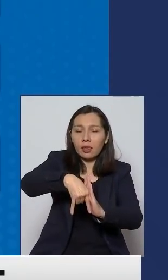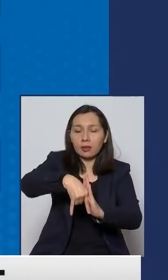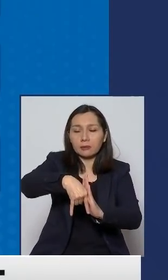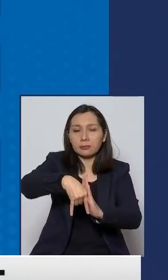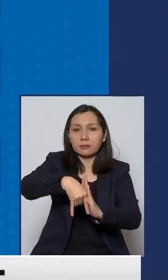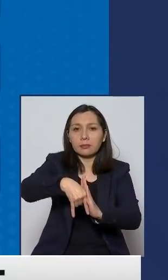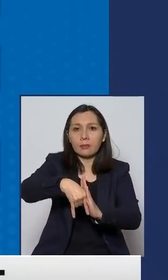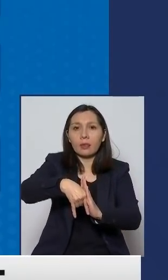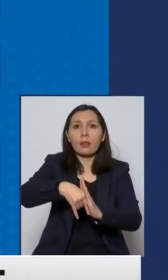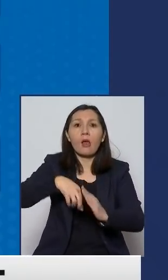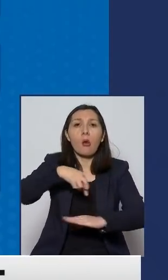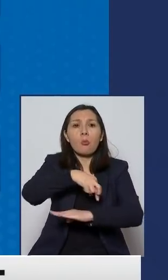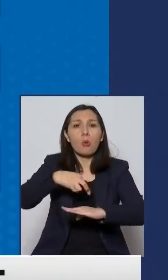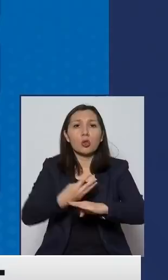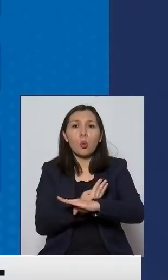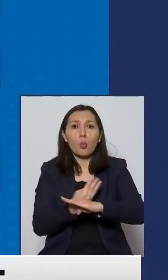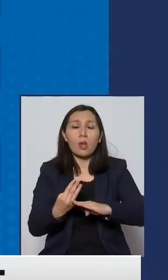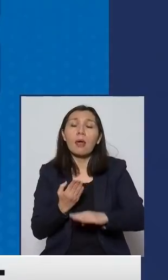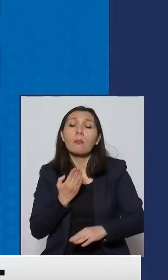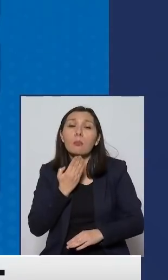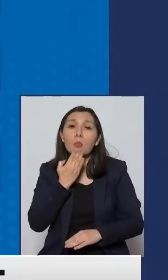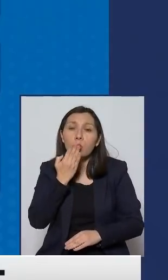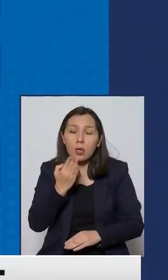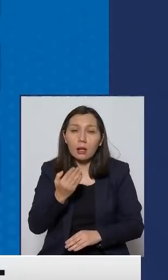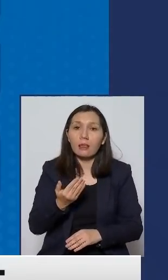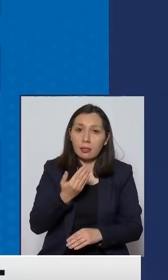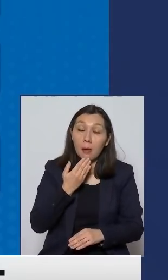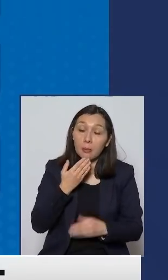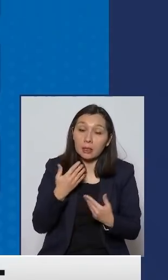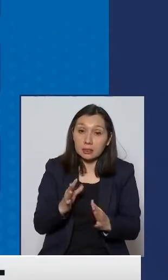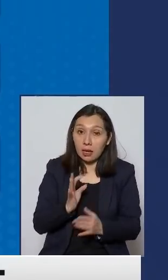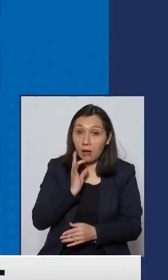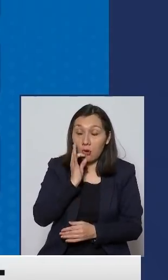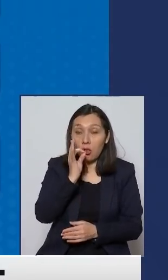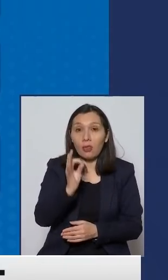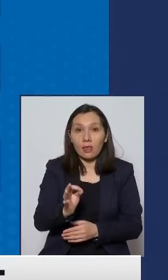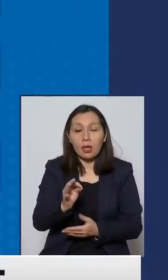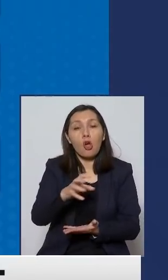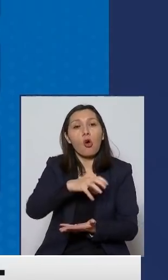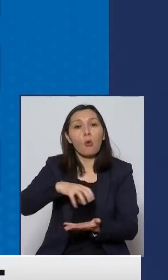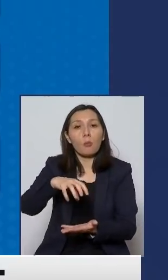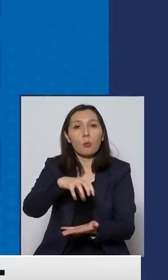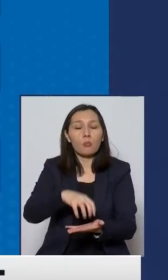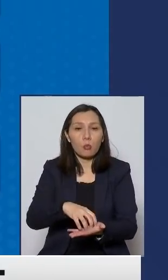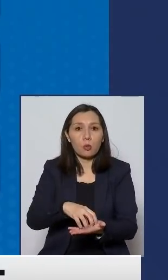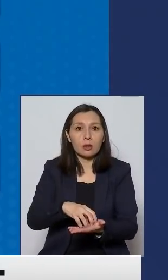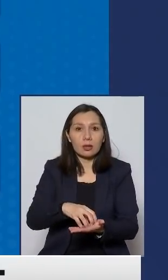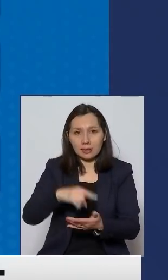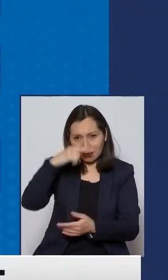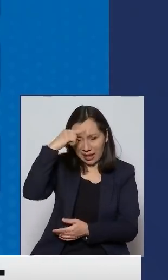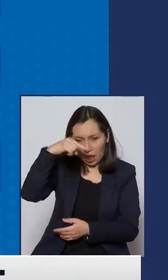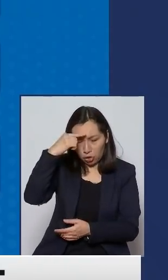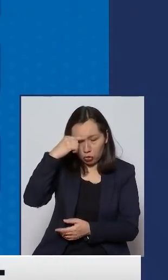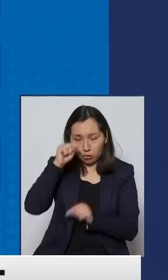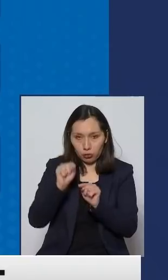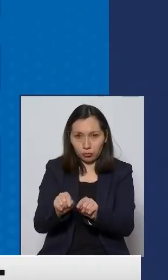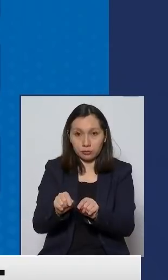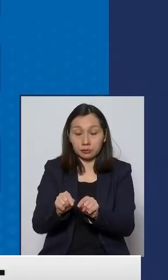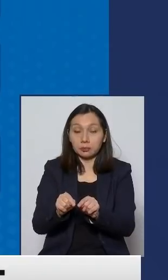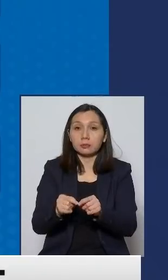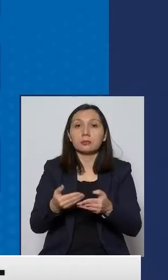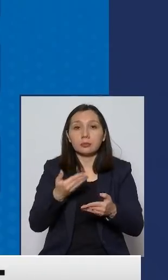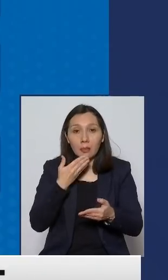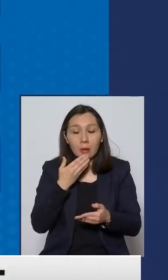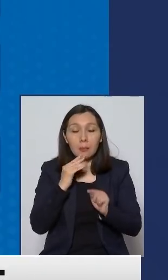Puerto Williams Punta Arenas y por supuesto como ya mencioné la comuna de San Antonio como